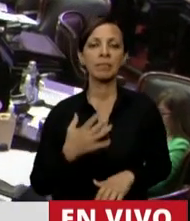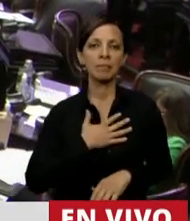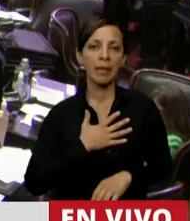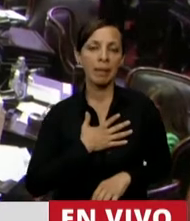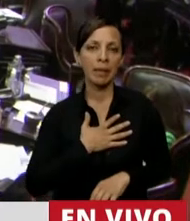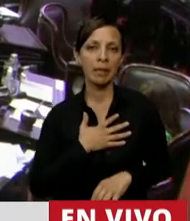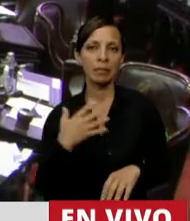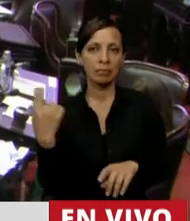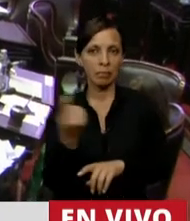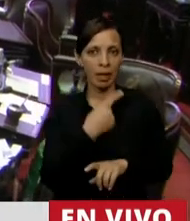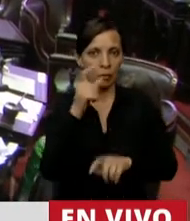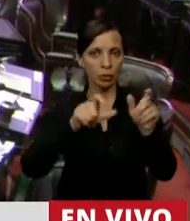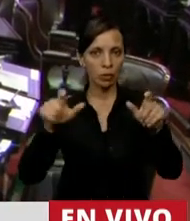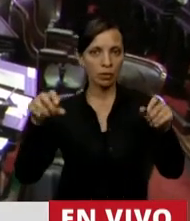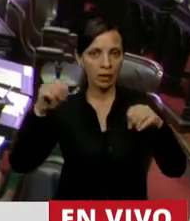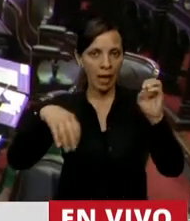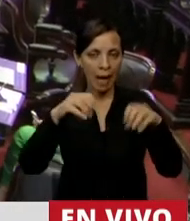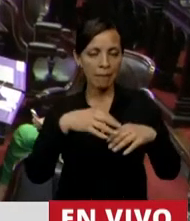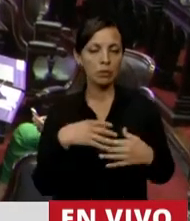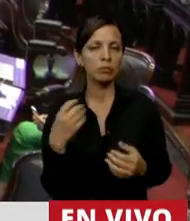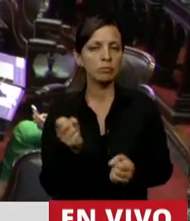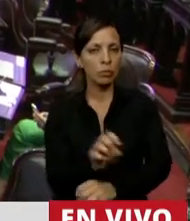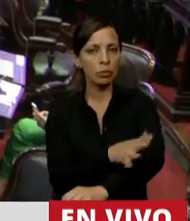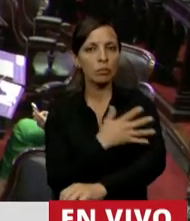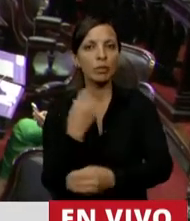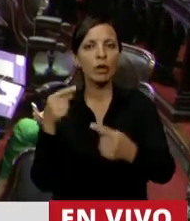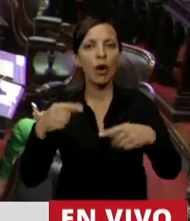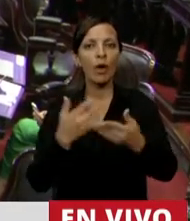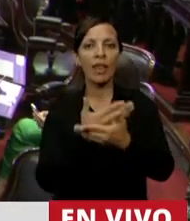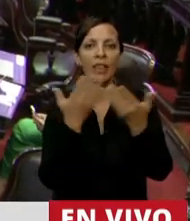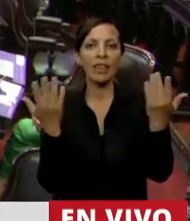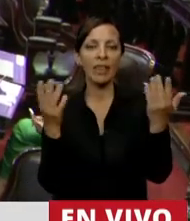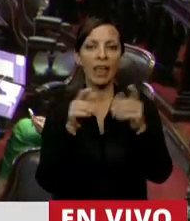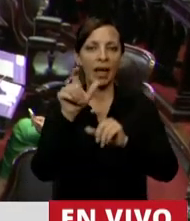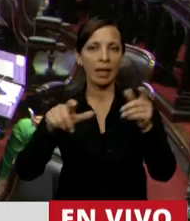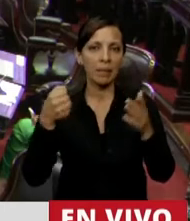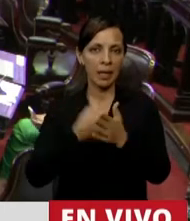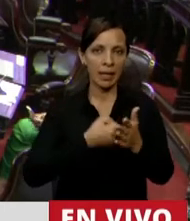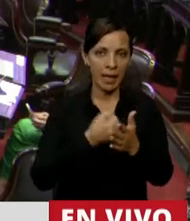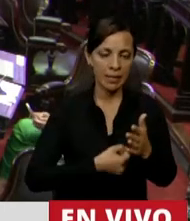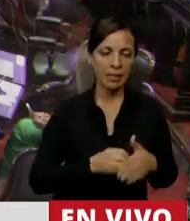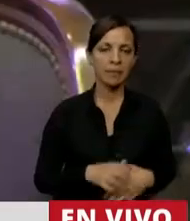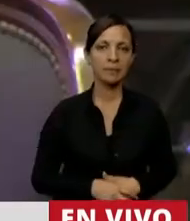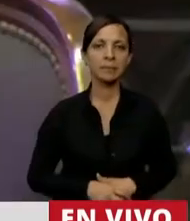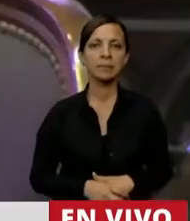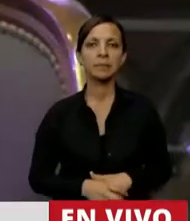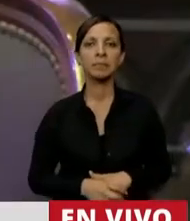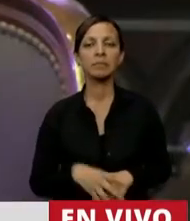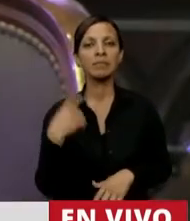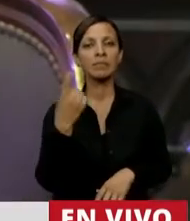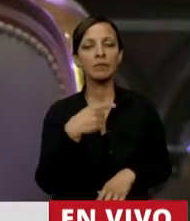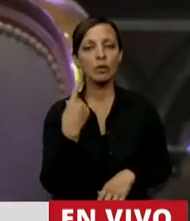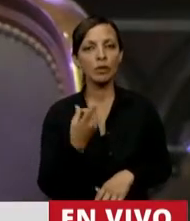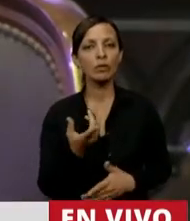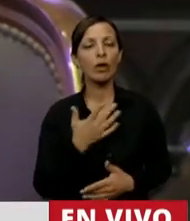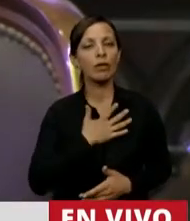y para muchos de los que estamos aquí, porque hoy se celebra el Día de las Militancias y lo celebramos